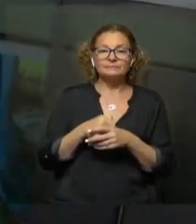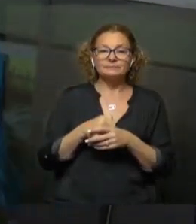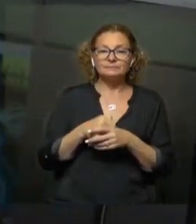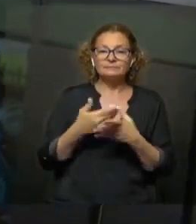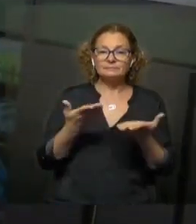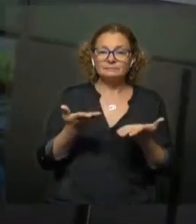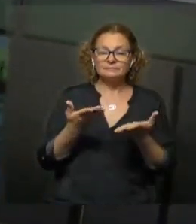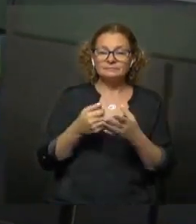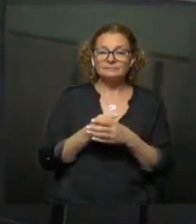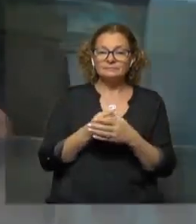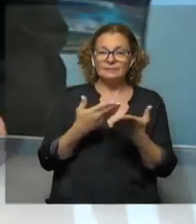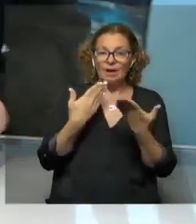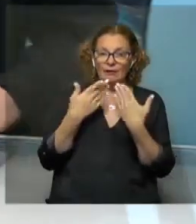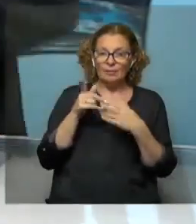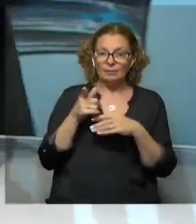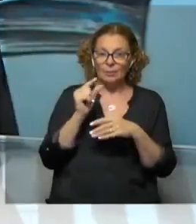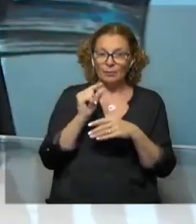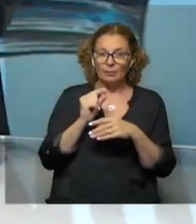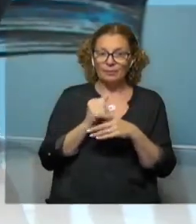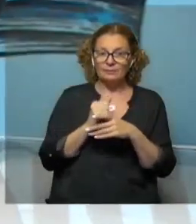Carlos, hablemos de ti un poco,